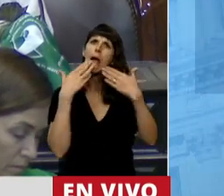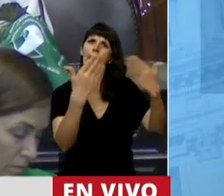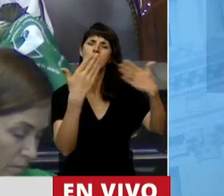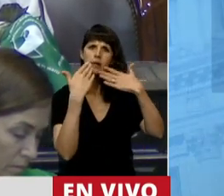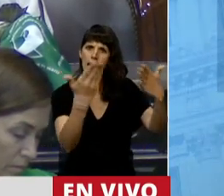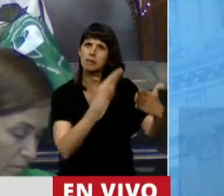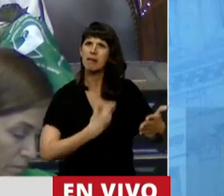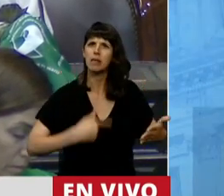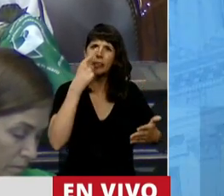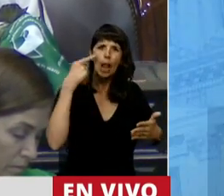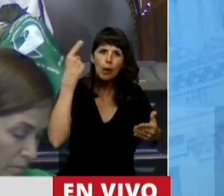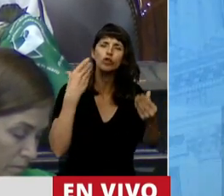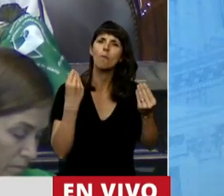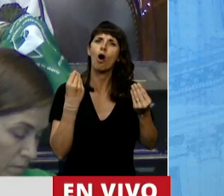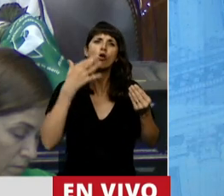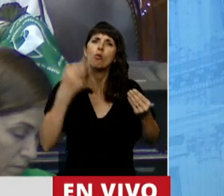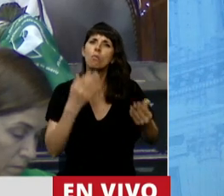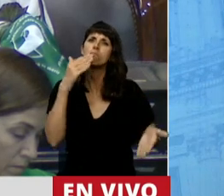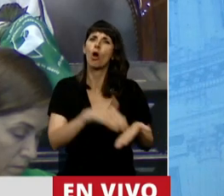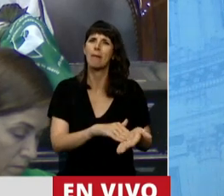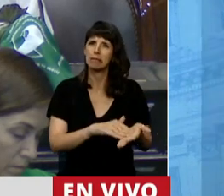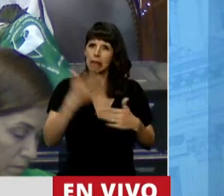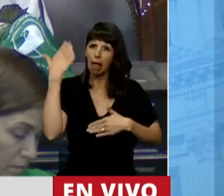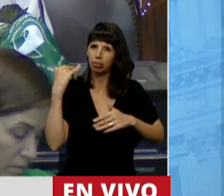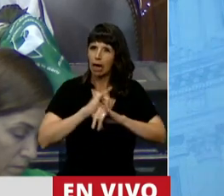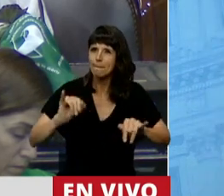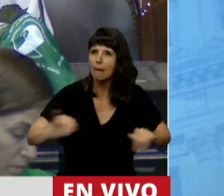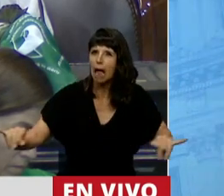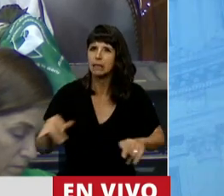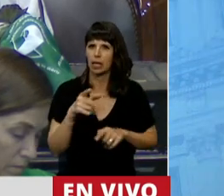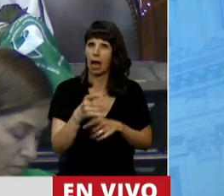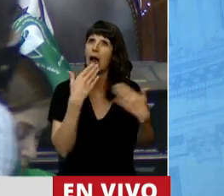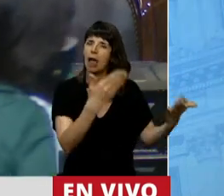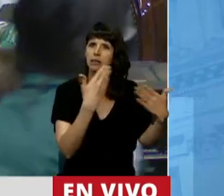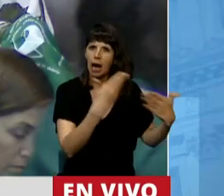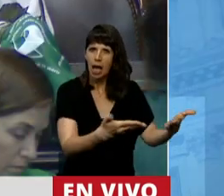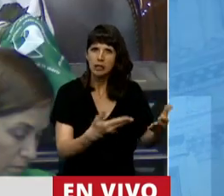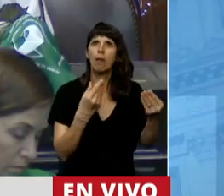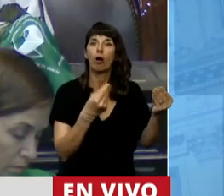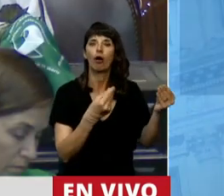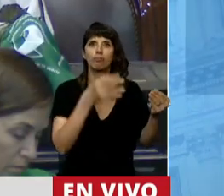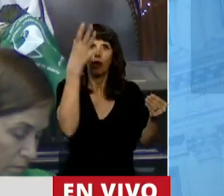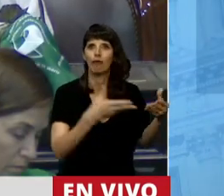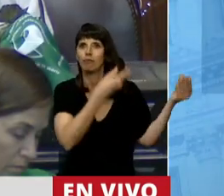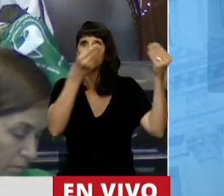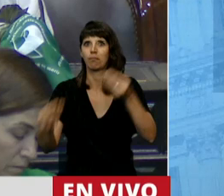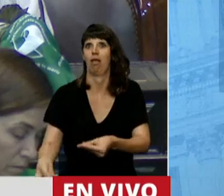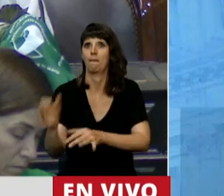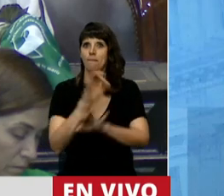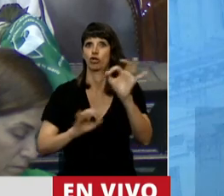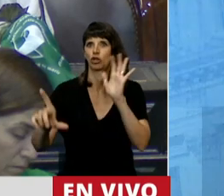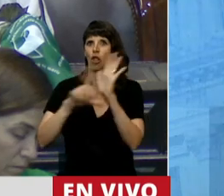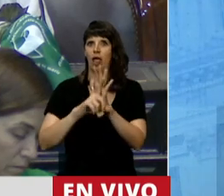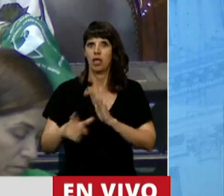haber cumplido su promesa de campaña de haber traído al recinto este proyecto para que se trate.